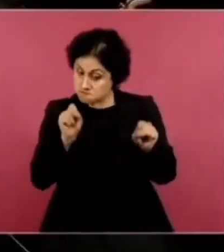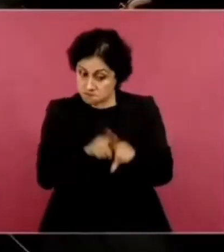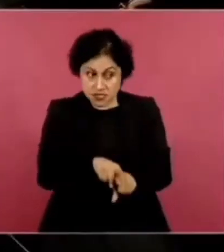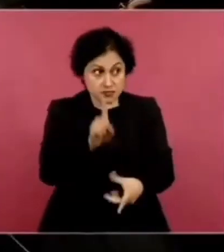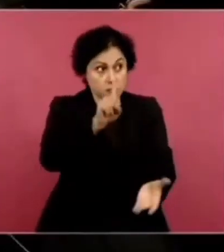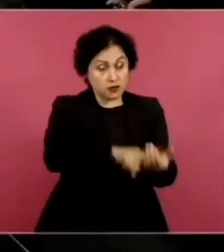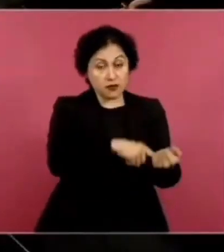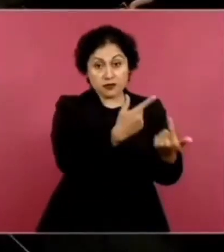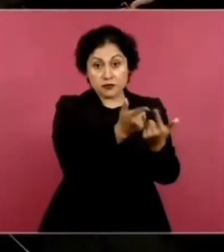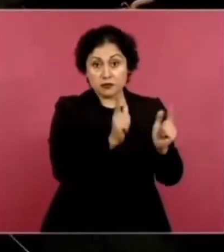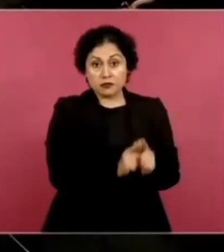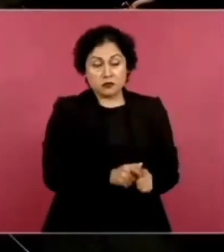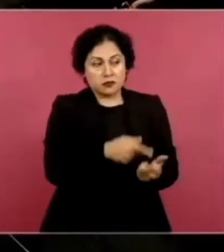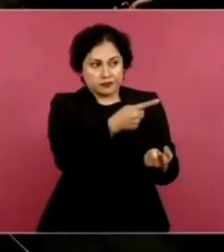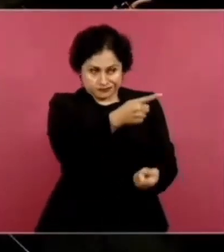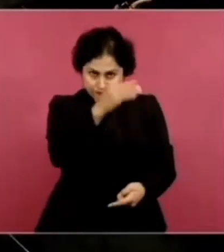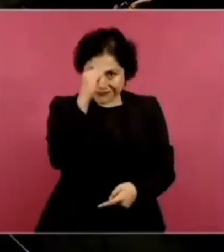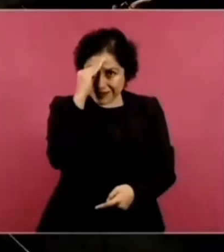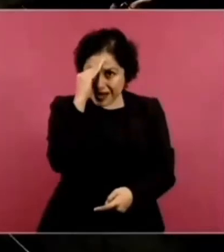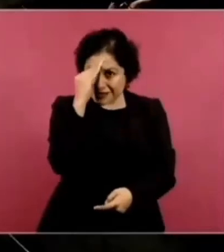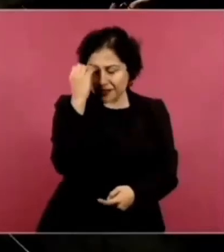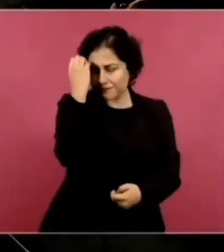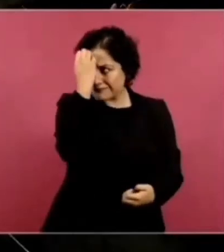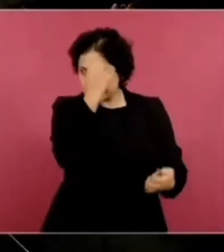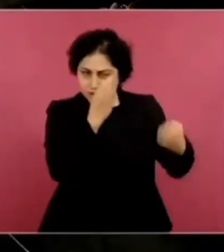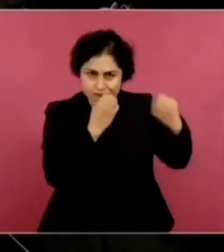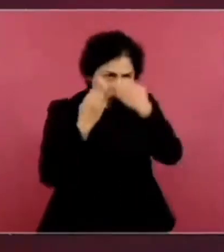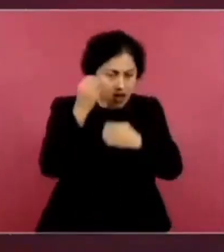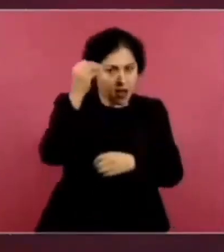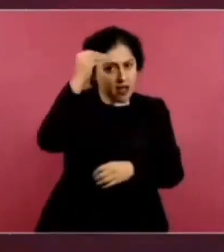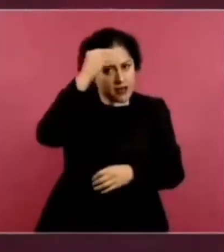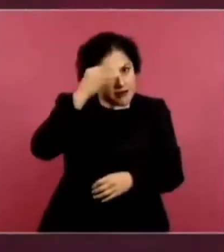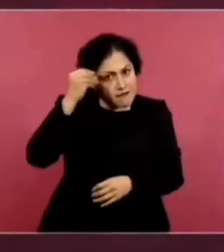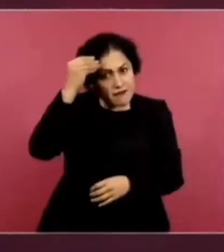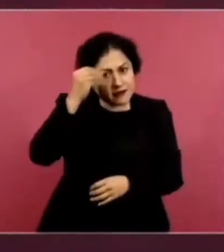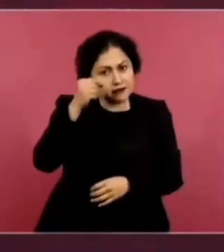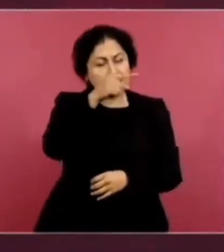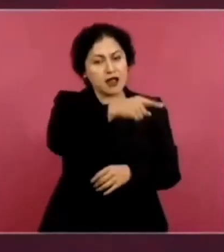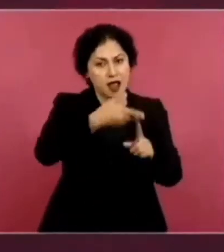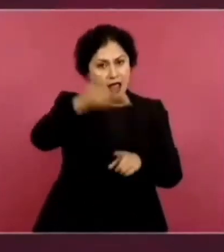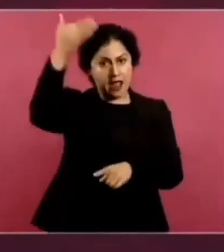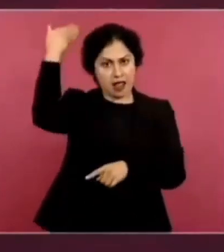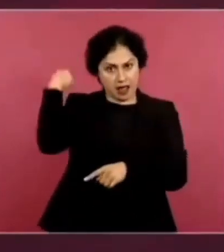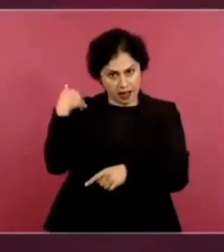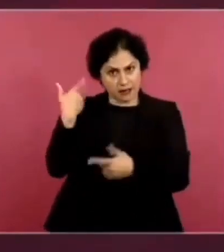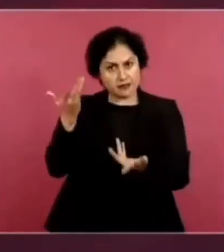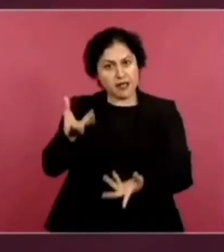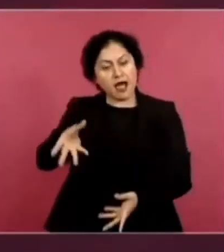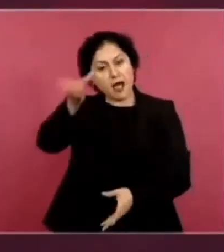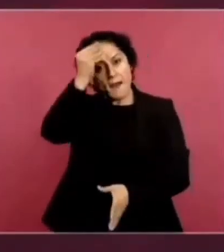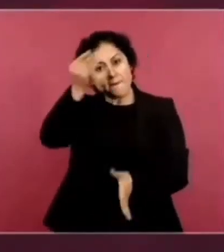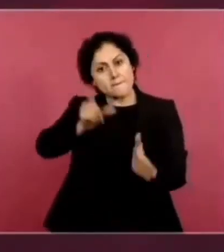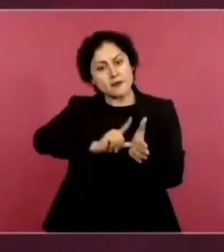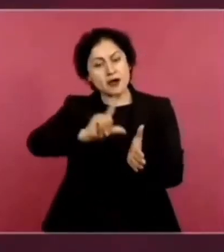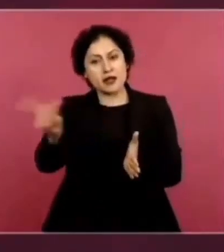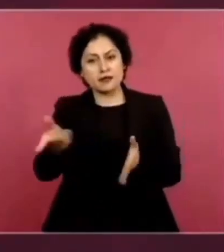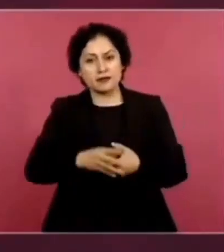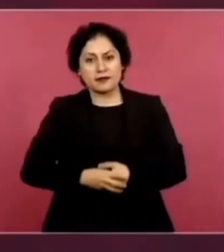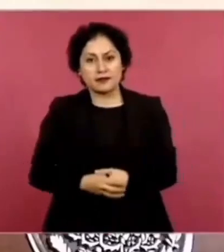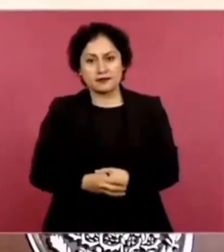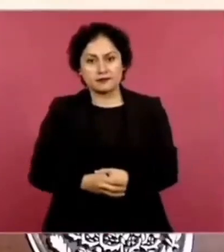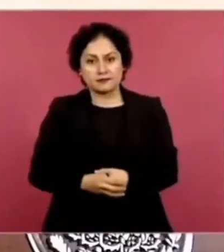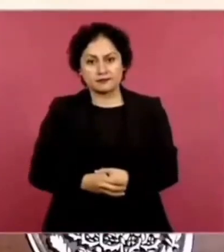Y por qué les digo esto, de que al pueblo no se le puede engañar todo el tiempo. Porque están utilizando lo mismo